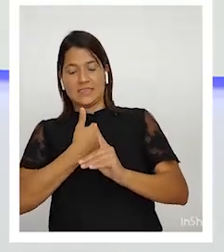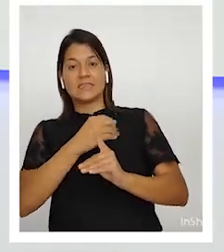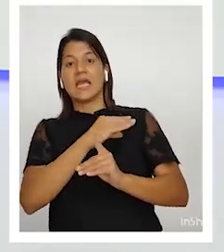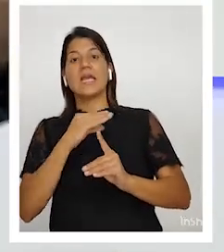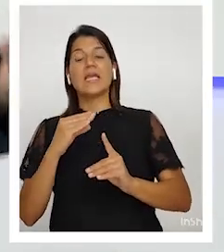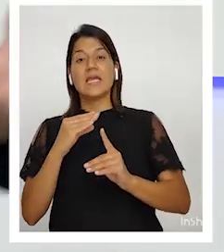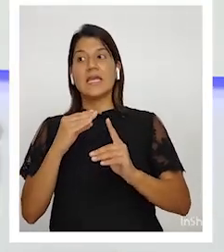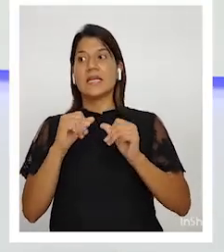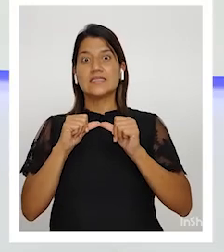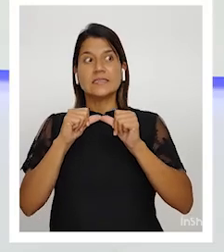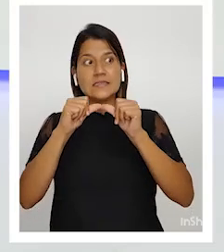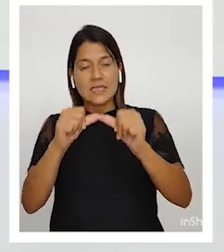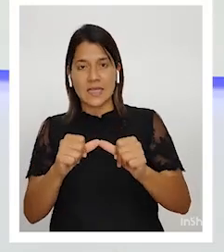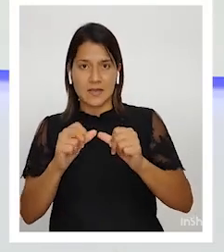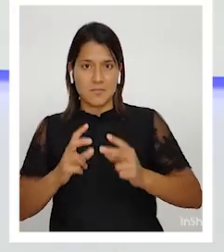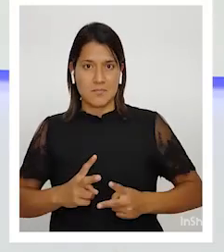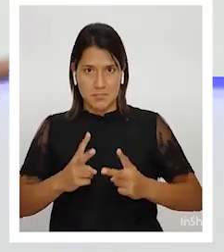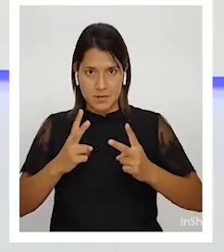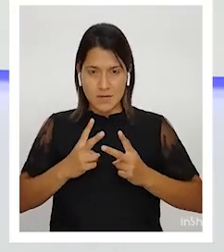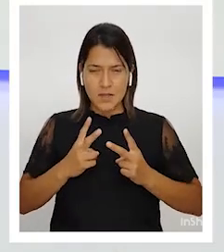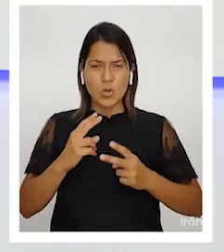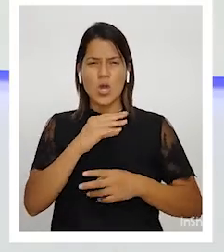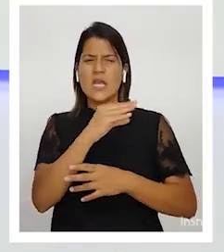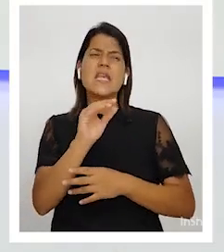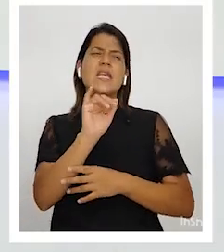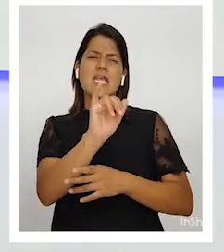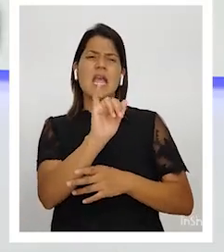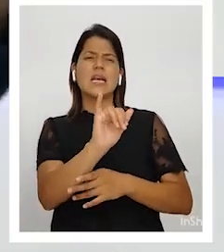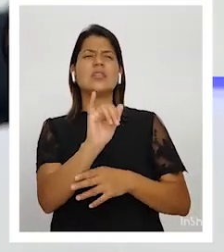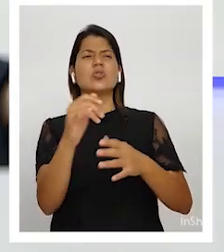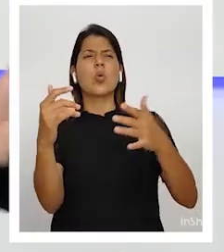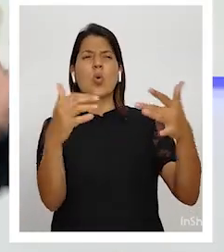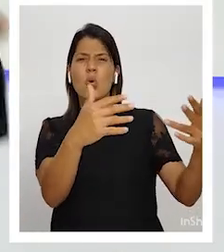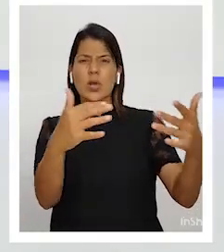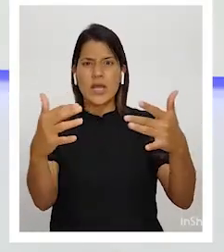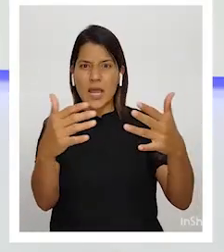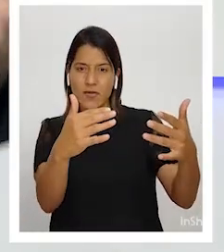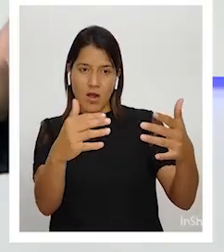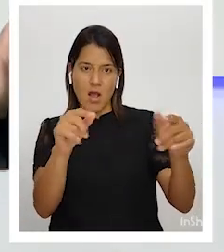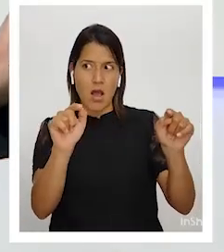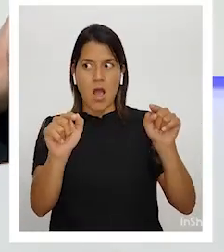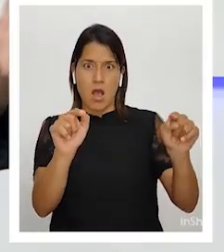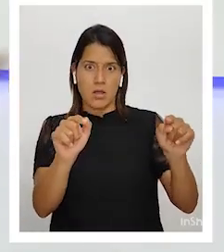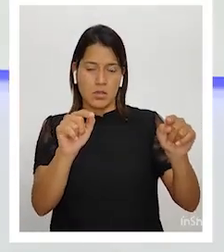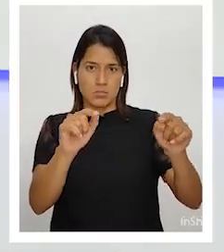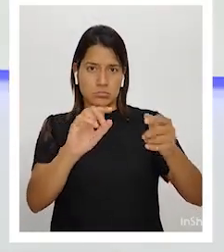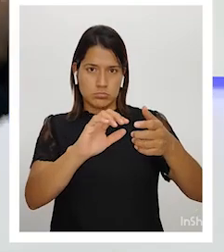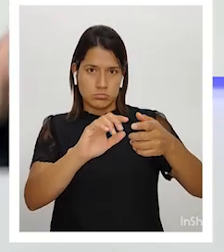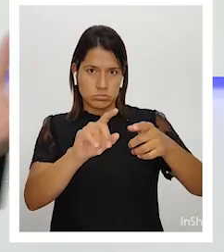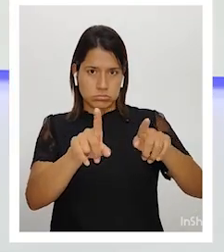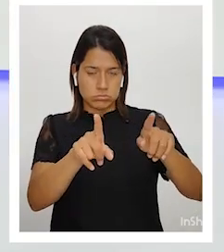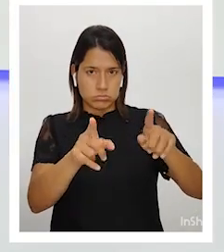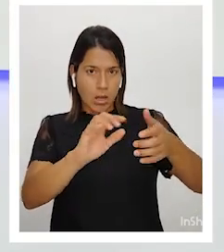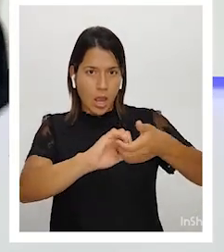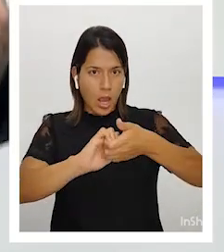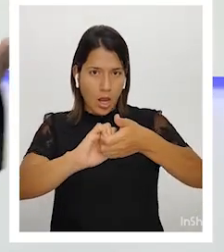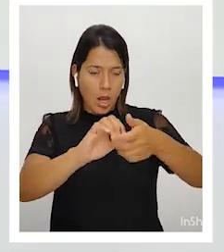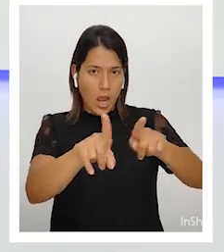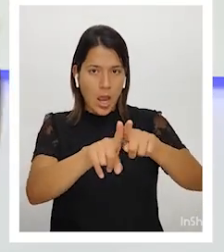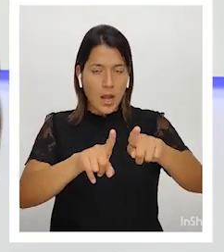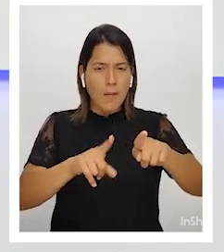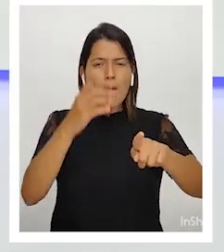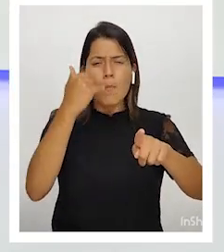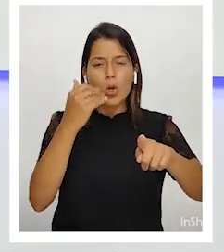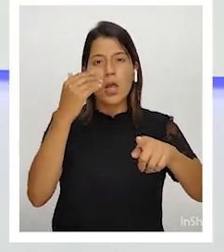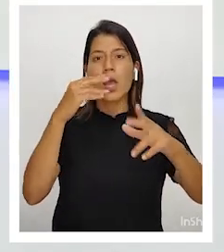se suscita a veces en las guerras civiles entre hermanos, porque en Nicaragua precisamente se da una